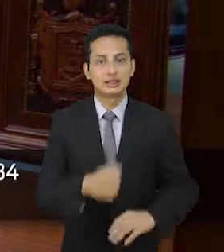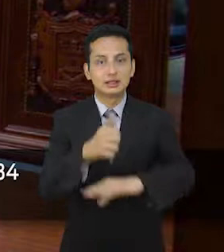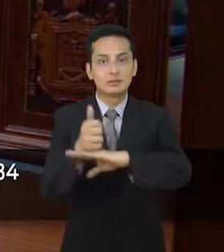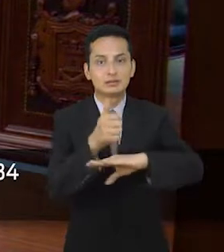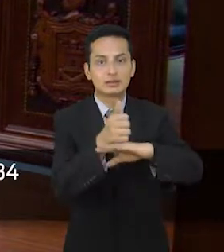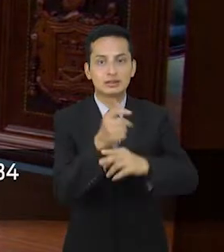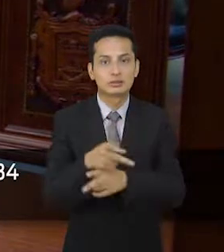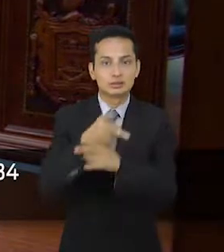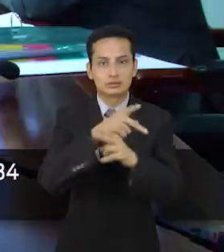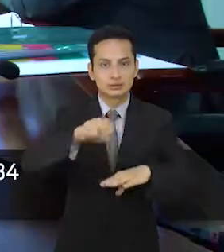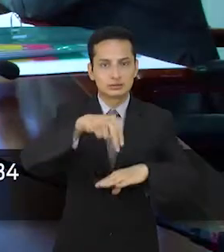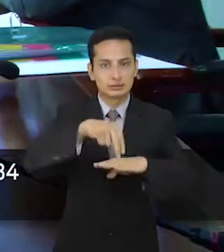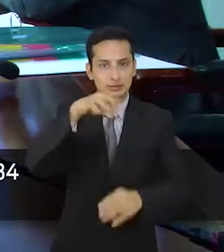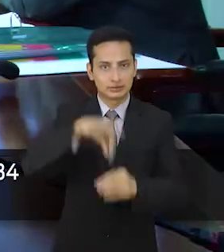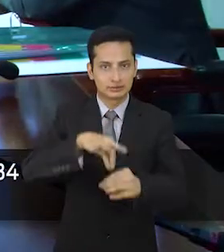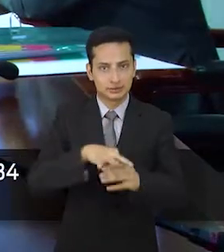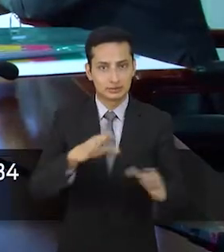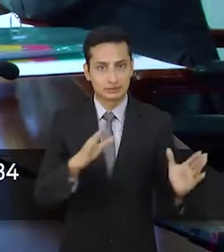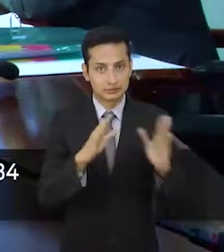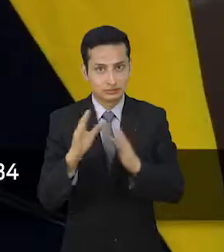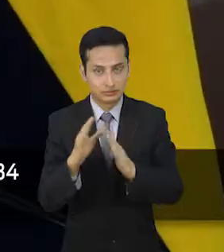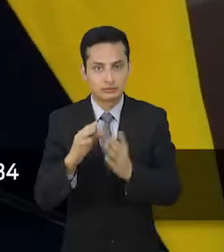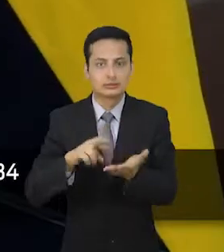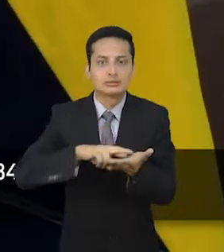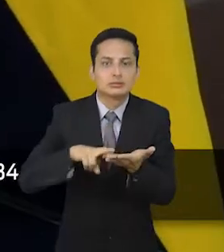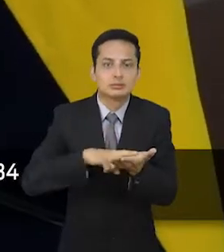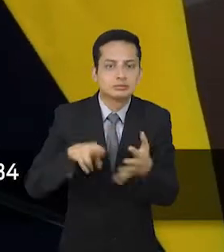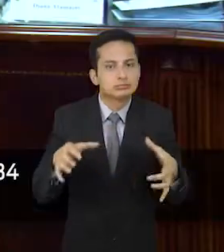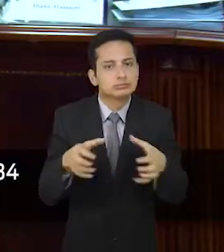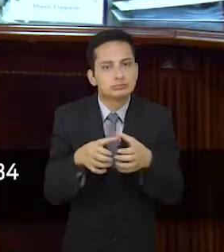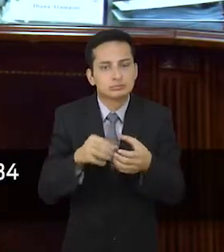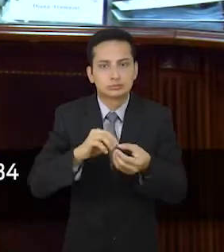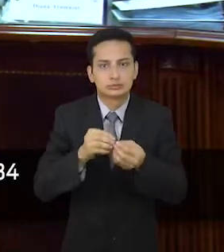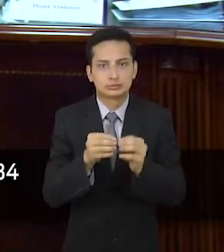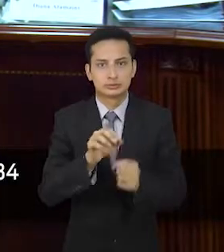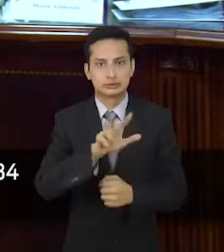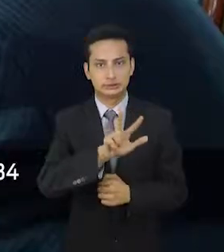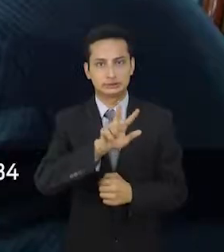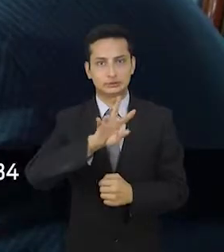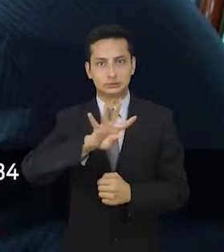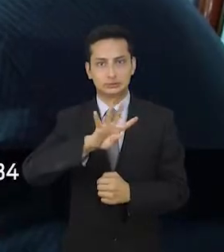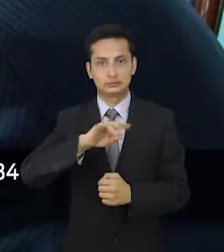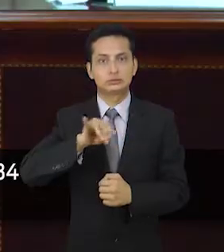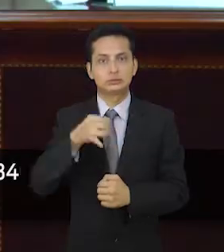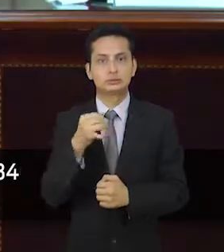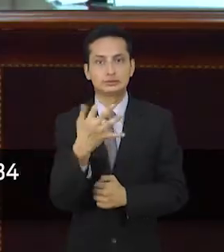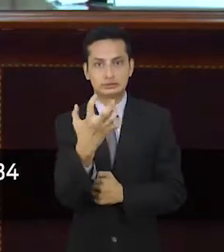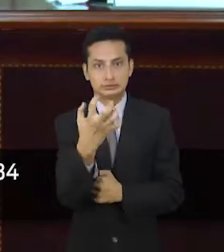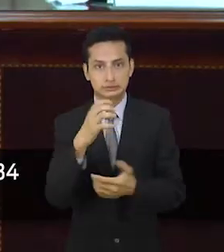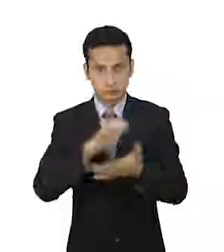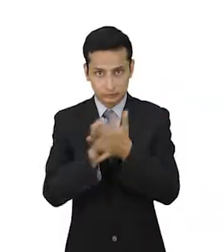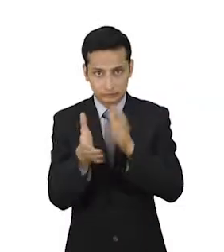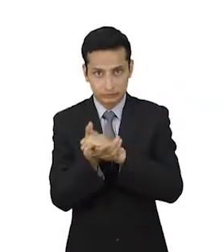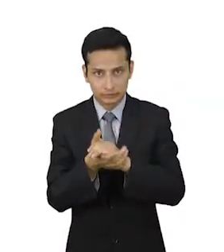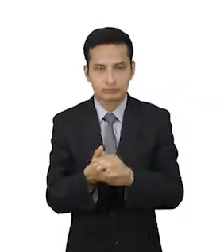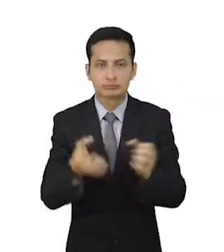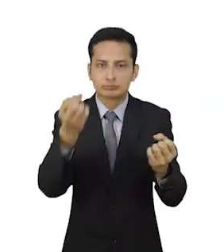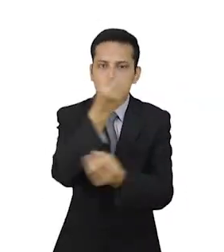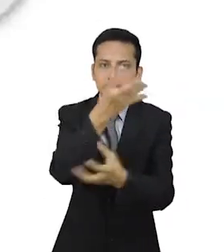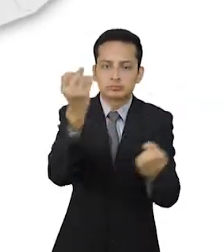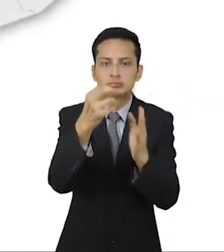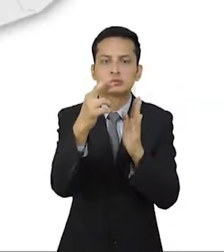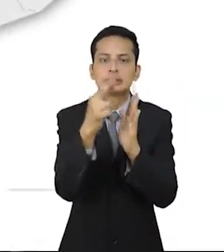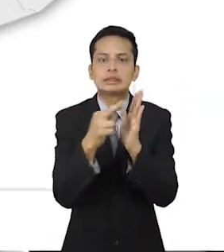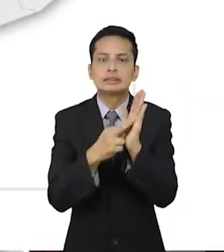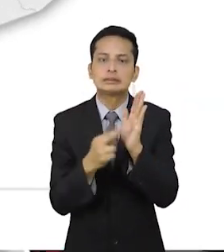El Pleno del Consejo Nacional Electoral Transitorio, en la sesión número 34 de este jueves 15 de noviembre, conoció y